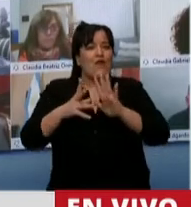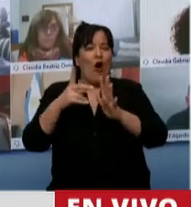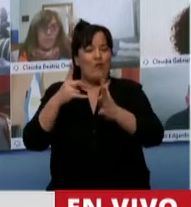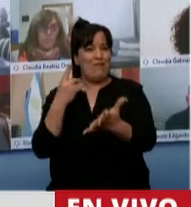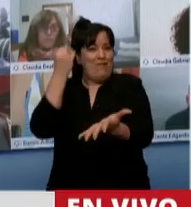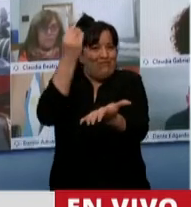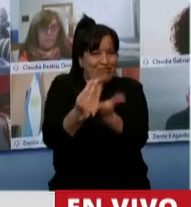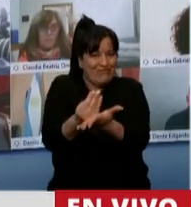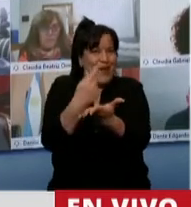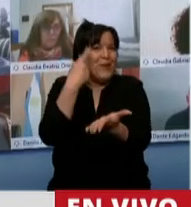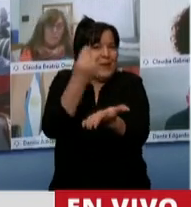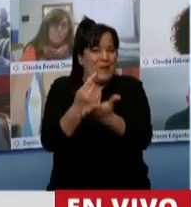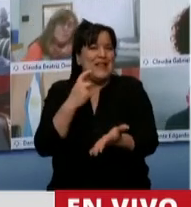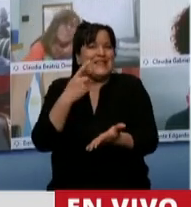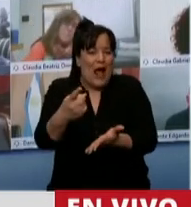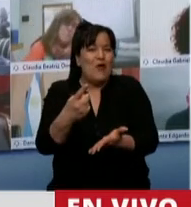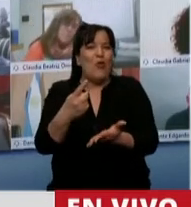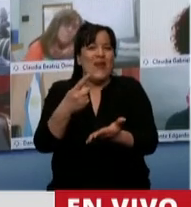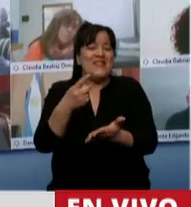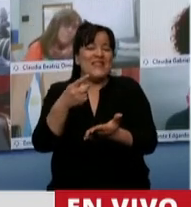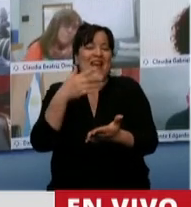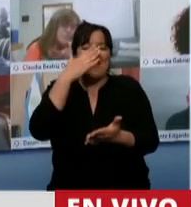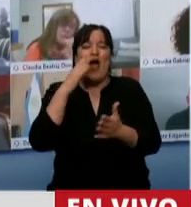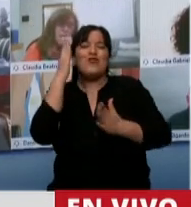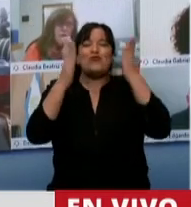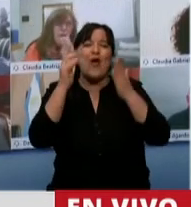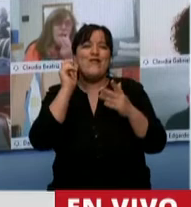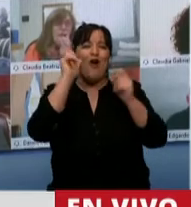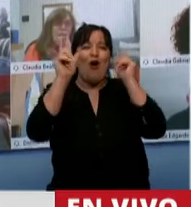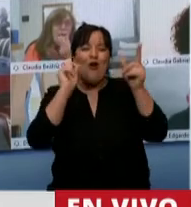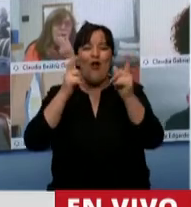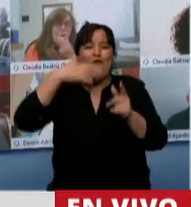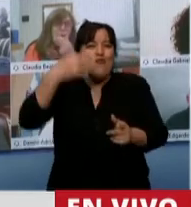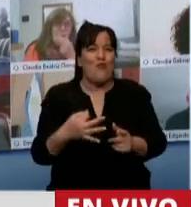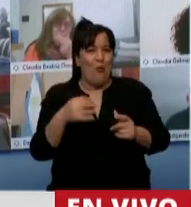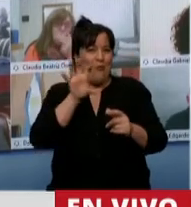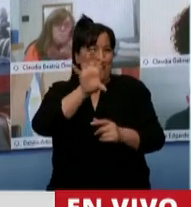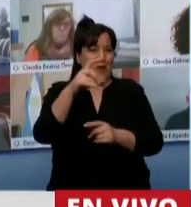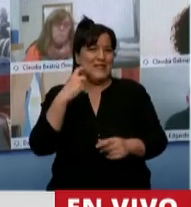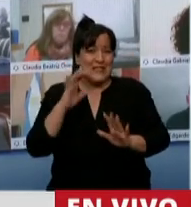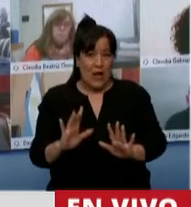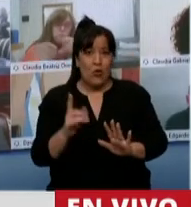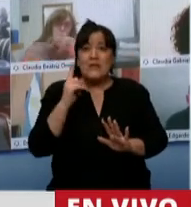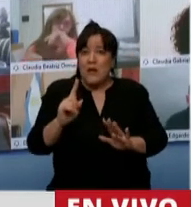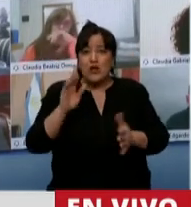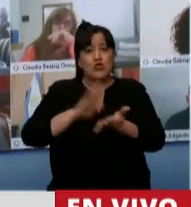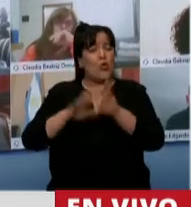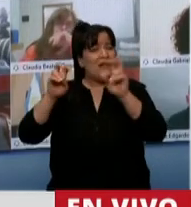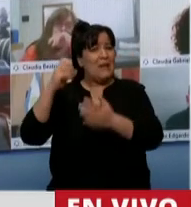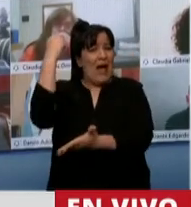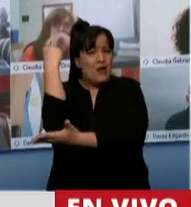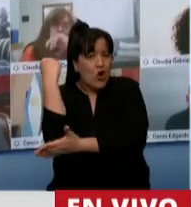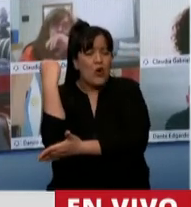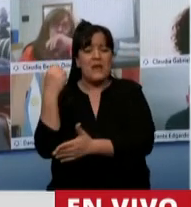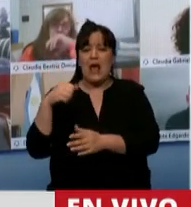en San Luis y echar raíces para siempre. Esta también es la dinámica económica, pero principalmente